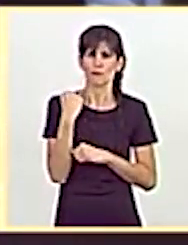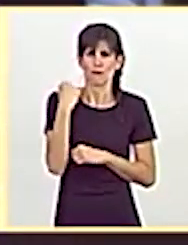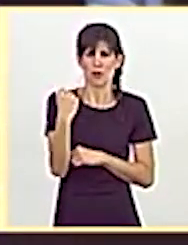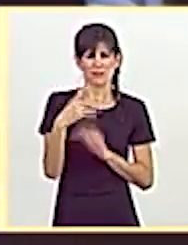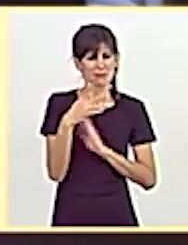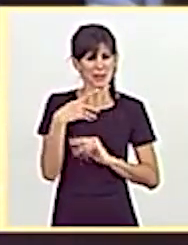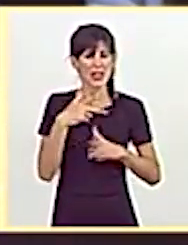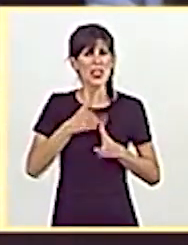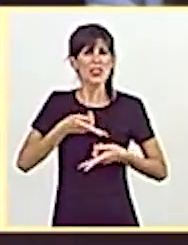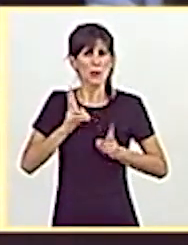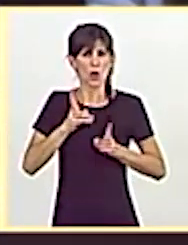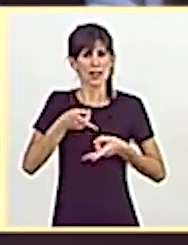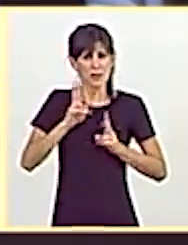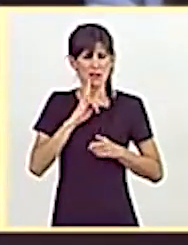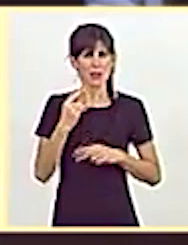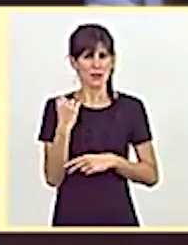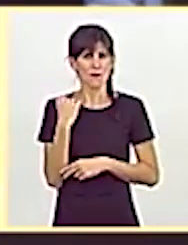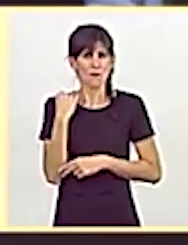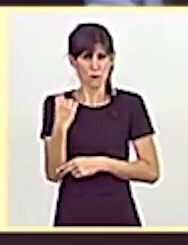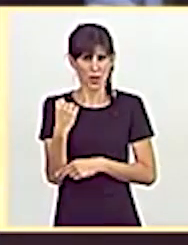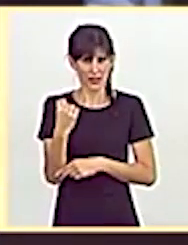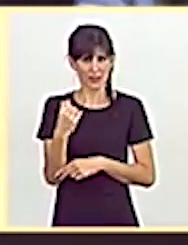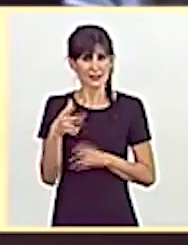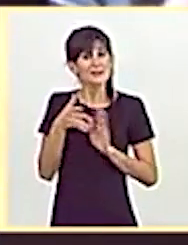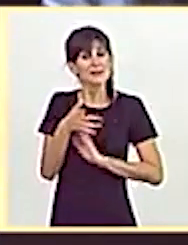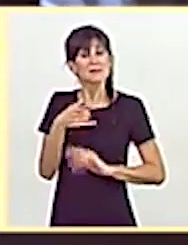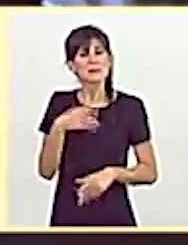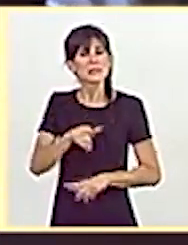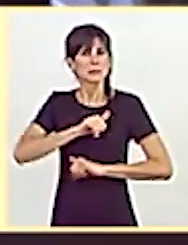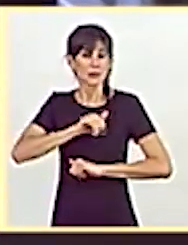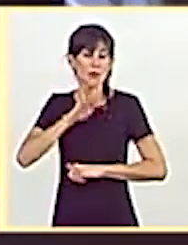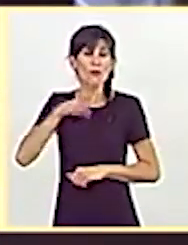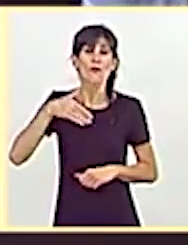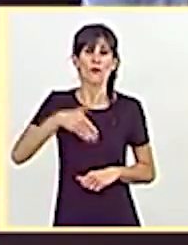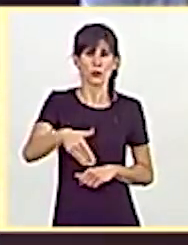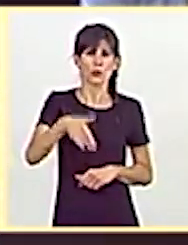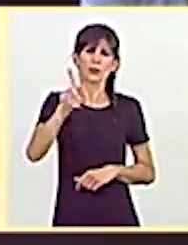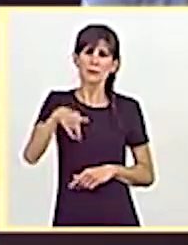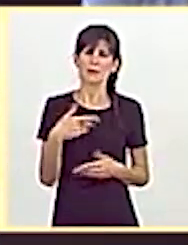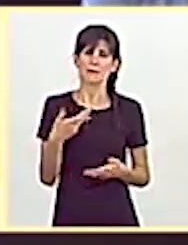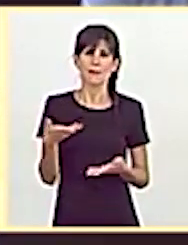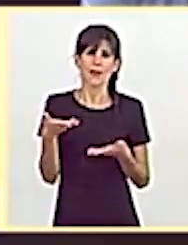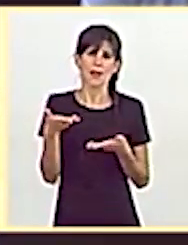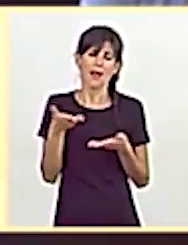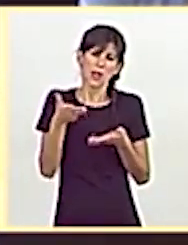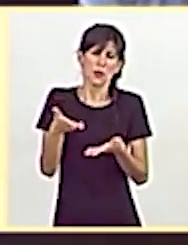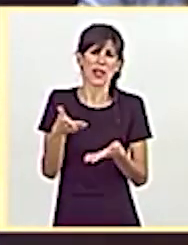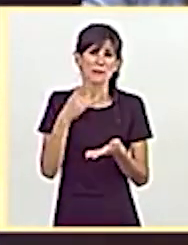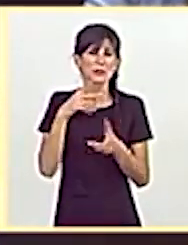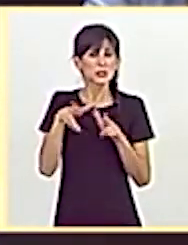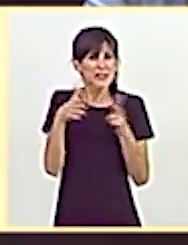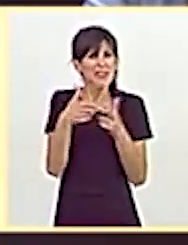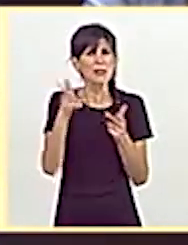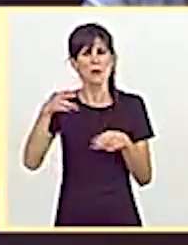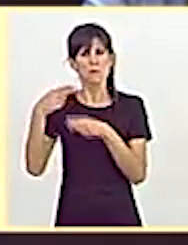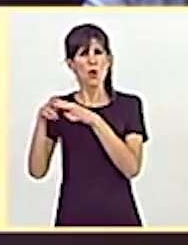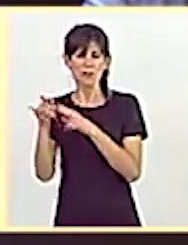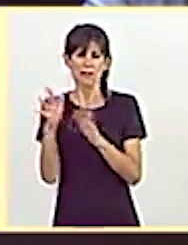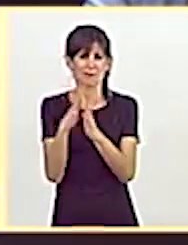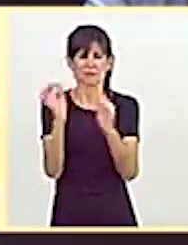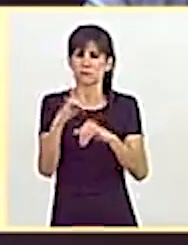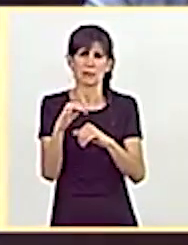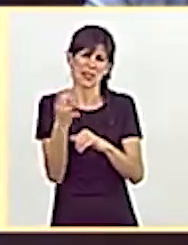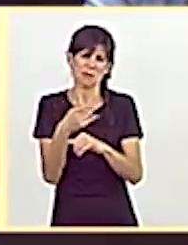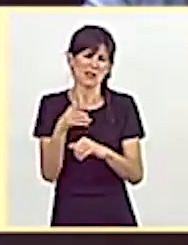democracia y esperamos que en un futuro ayude también al consenso social y político que tanta falta